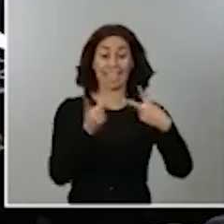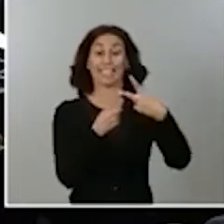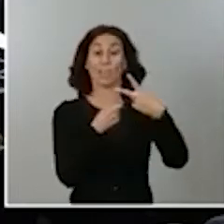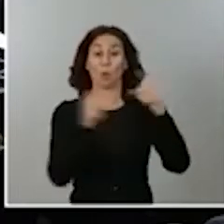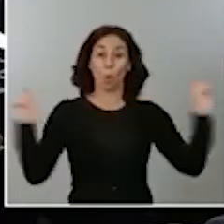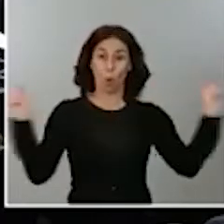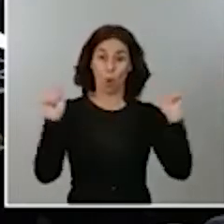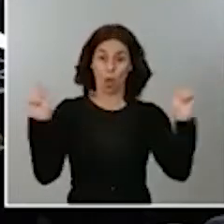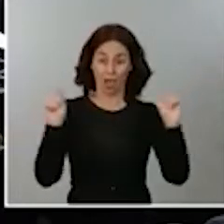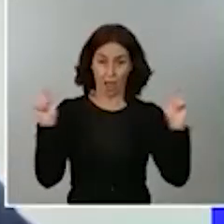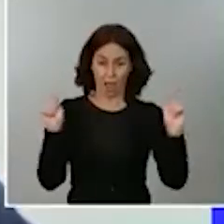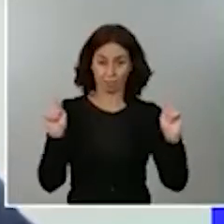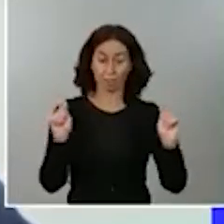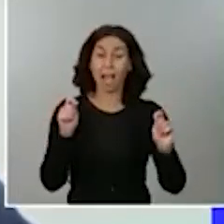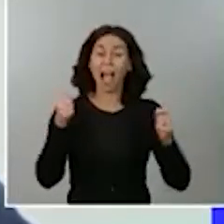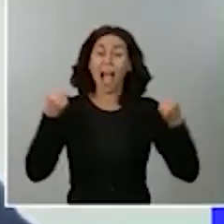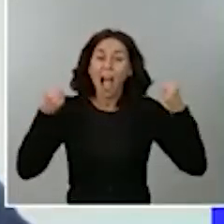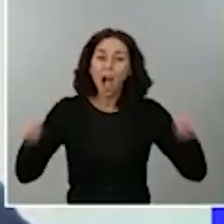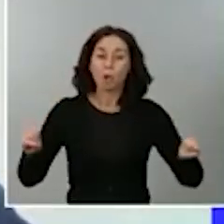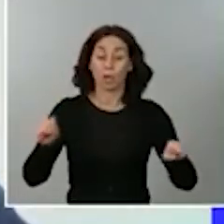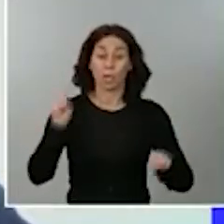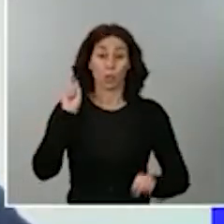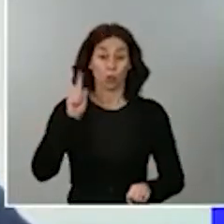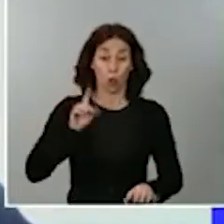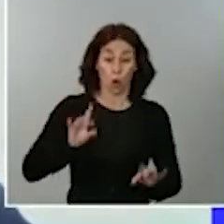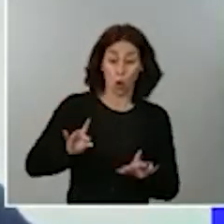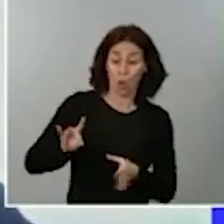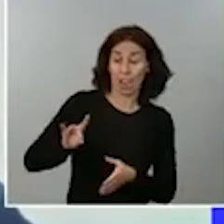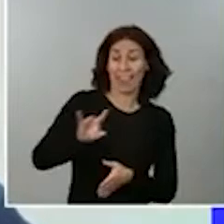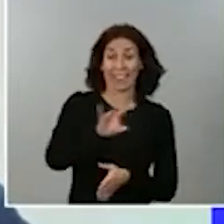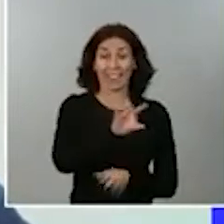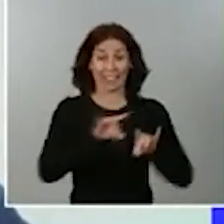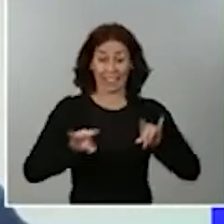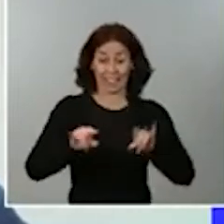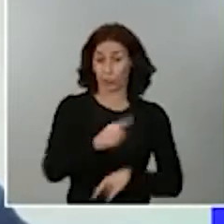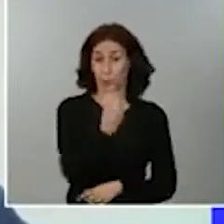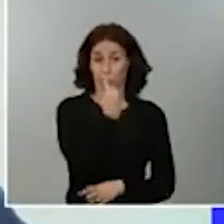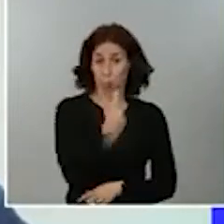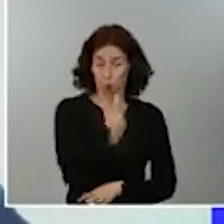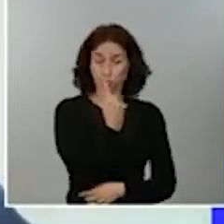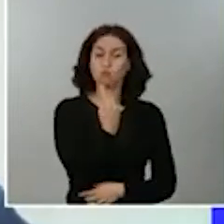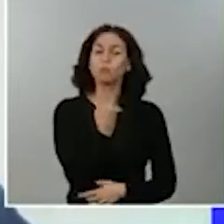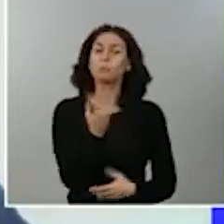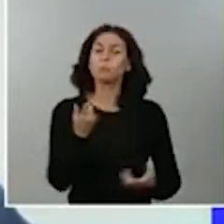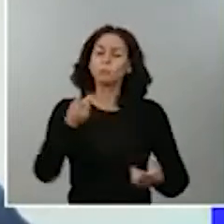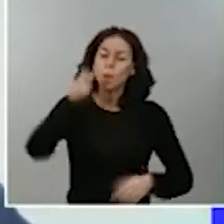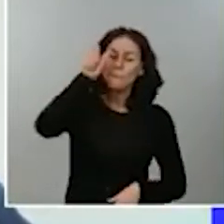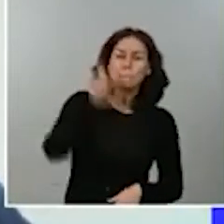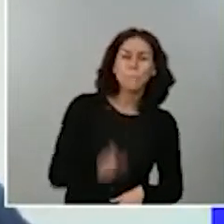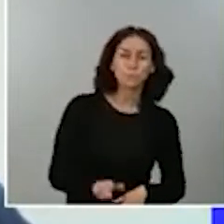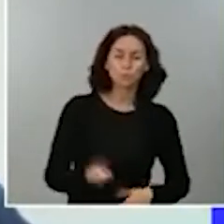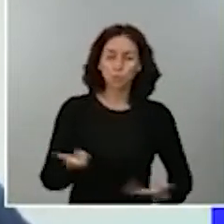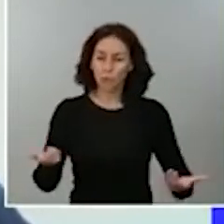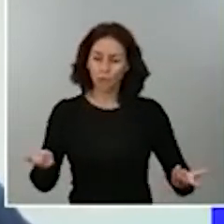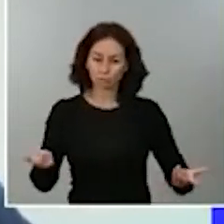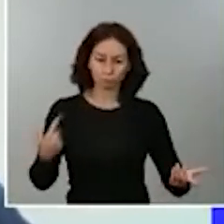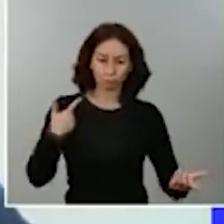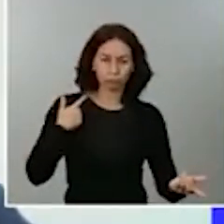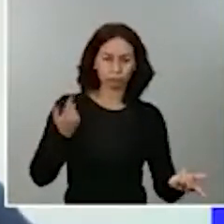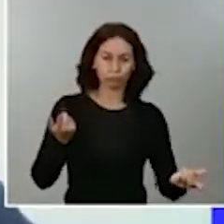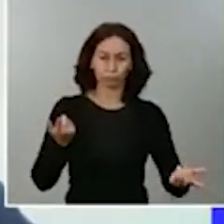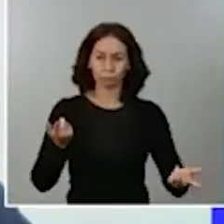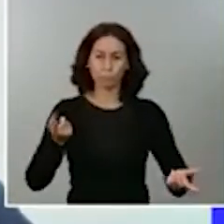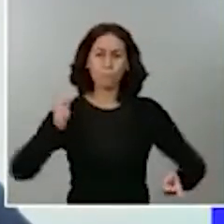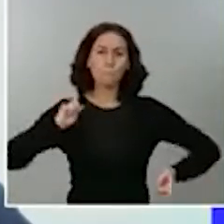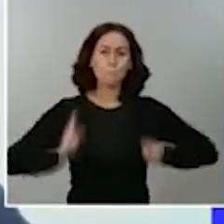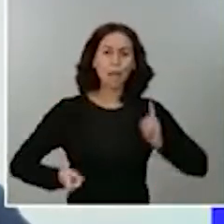aunque en este caso territorializado, ¿quién es la autoridad delegada? ¿Quién es la persona que va a llevar el mando único? ¿Será la presidenta de la Comunidad de Madrid